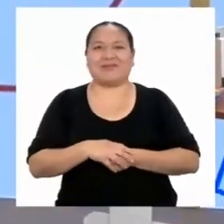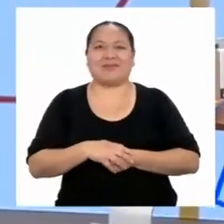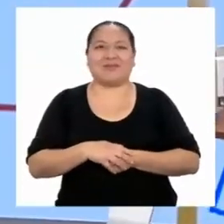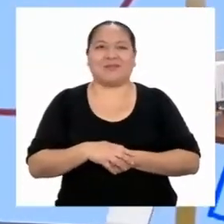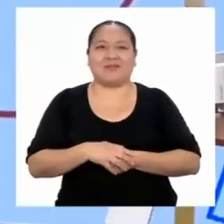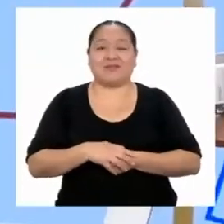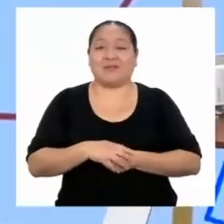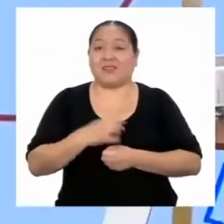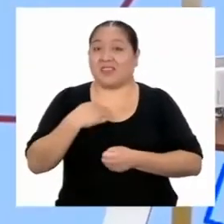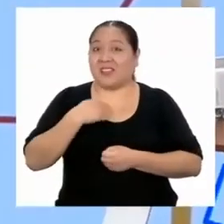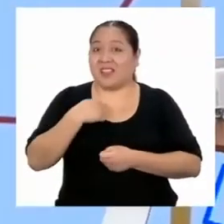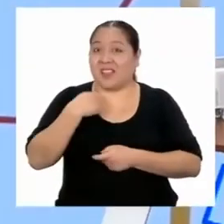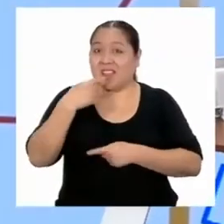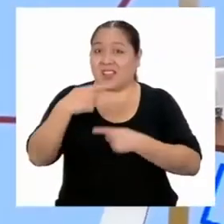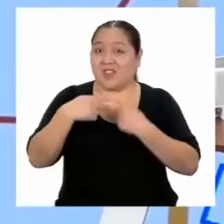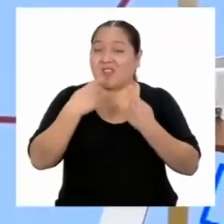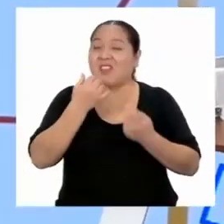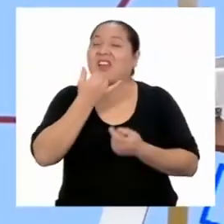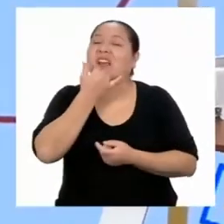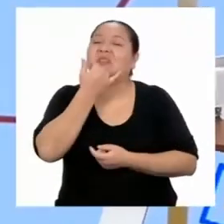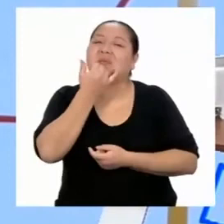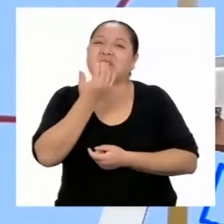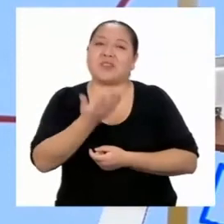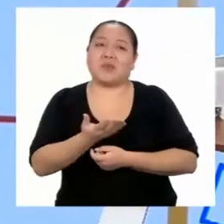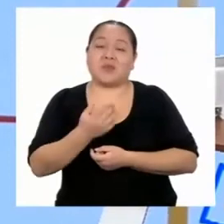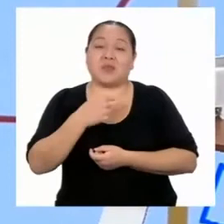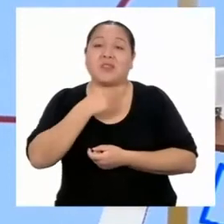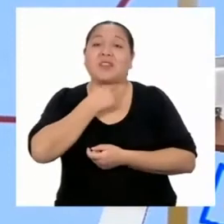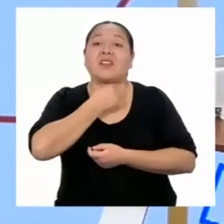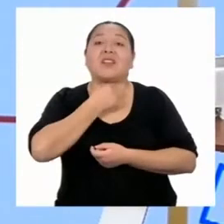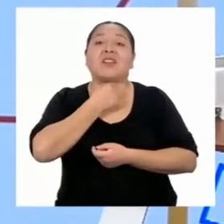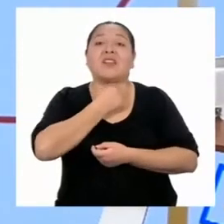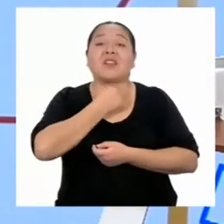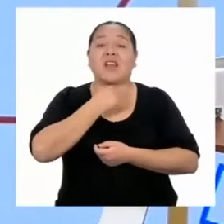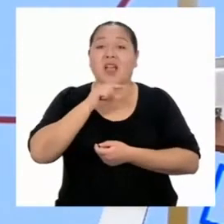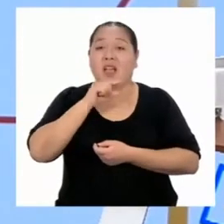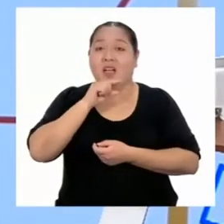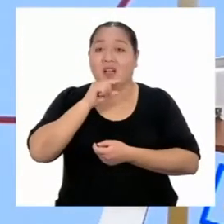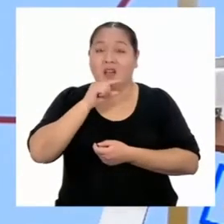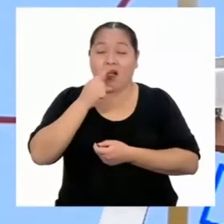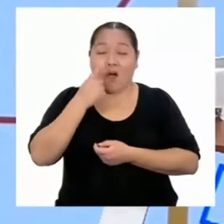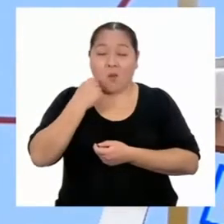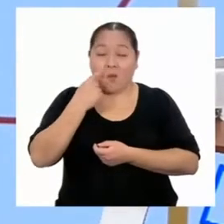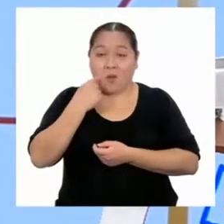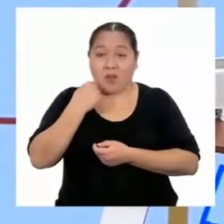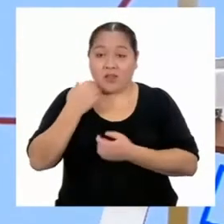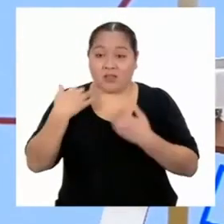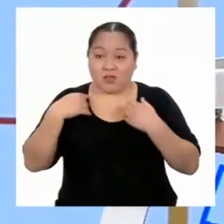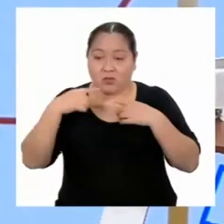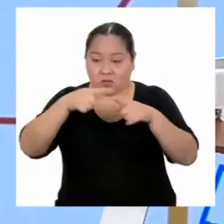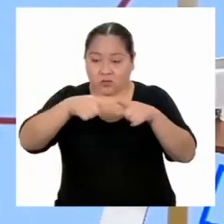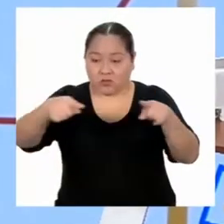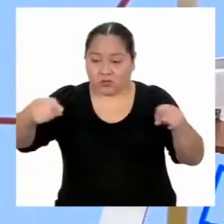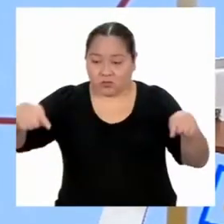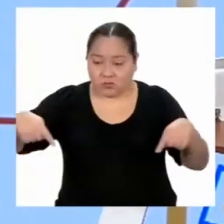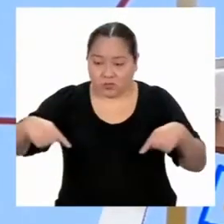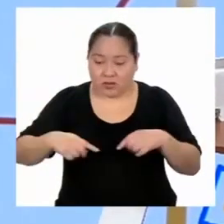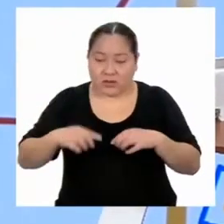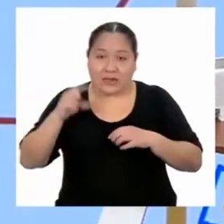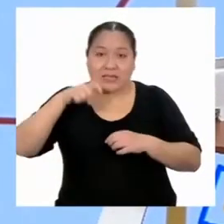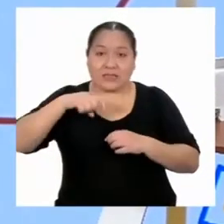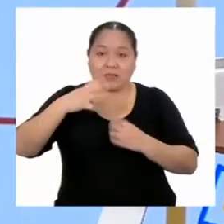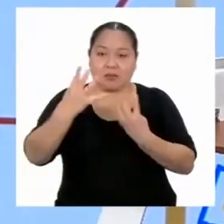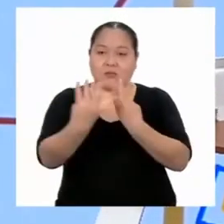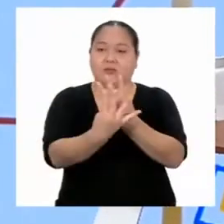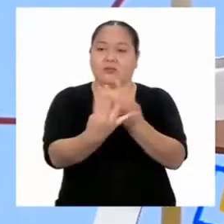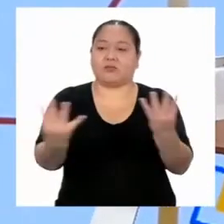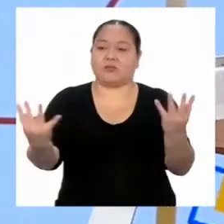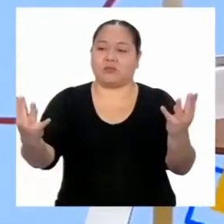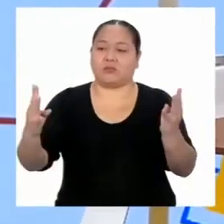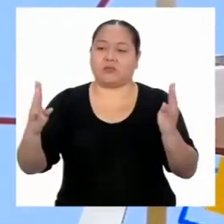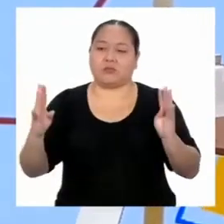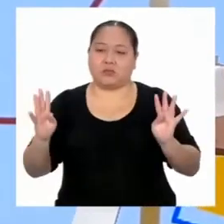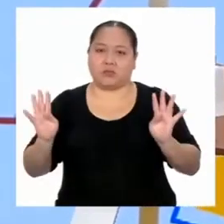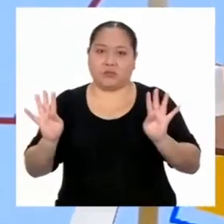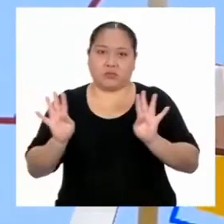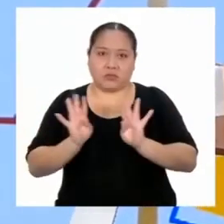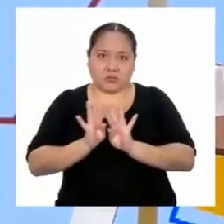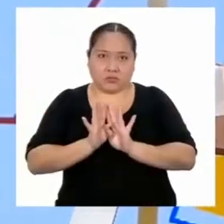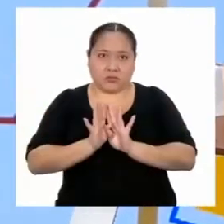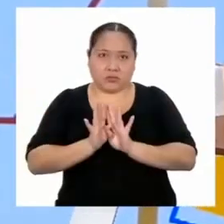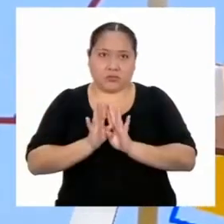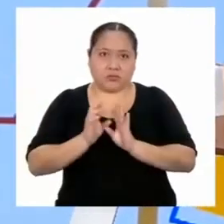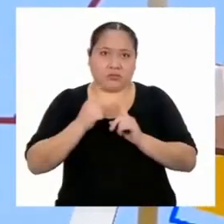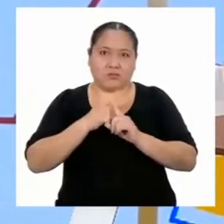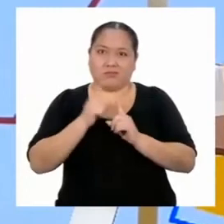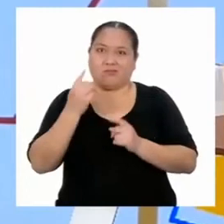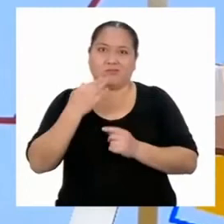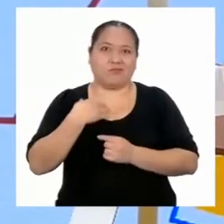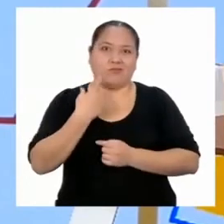Les cuento qué ha pasado. Mi abuelo tiene un terreno y necesita ponerle un cerco de ladrillos alrededor. El problema es que no